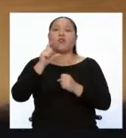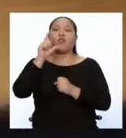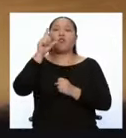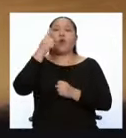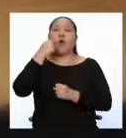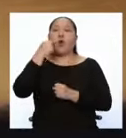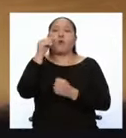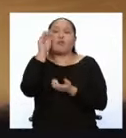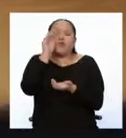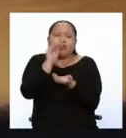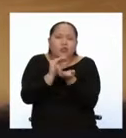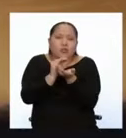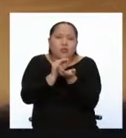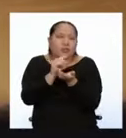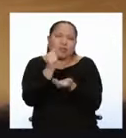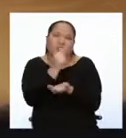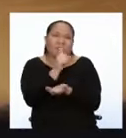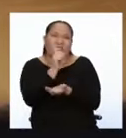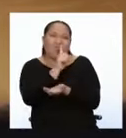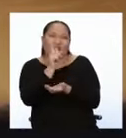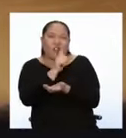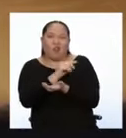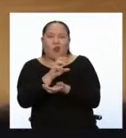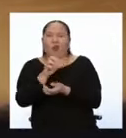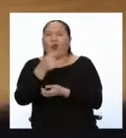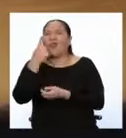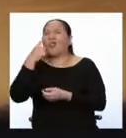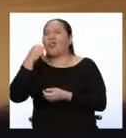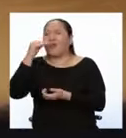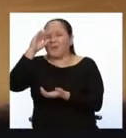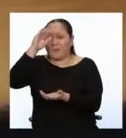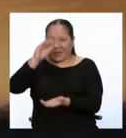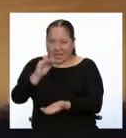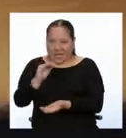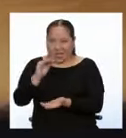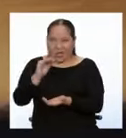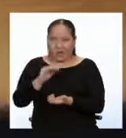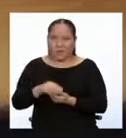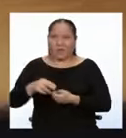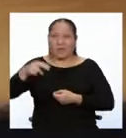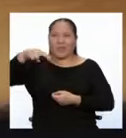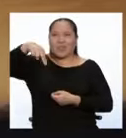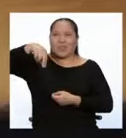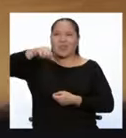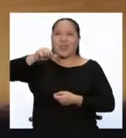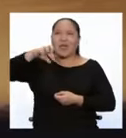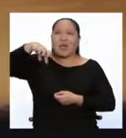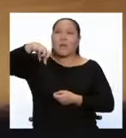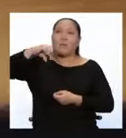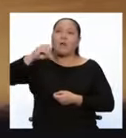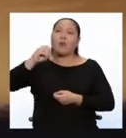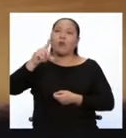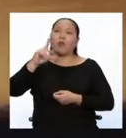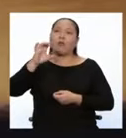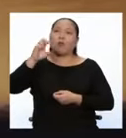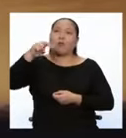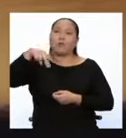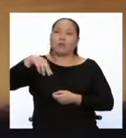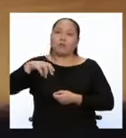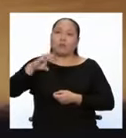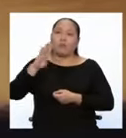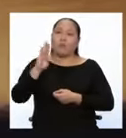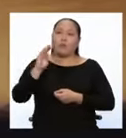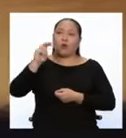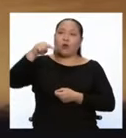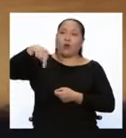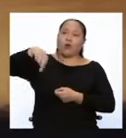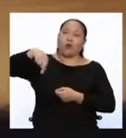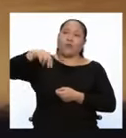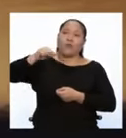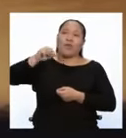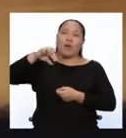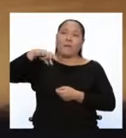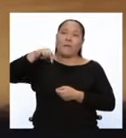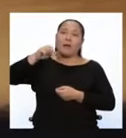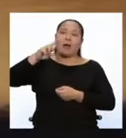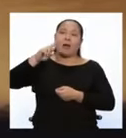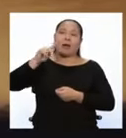no, él no. Me refiero a otro hombre chiquito. Napoleón Bonaparte, o Pequeño Cabo, como lo apodaban.